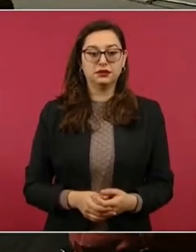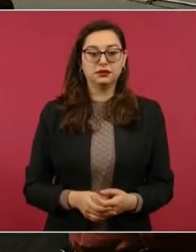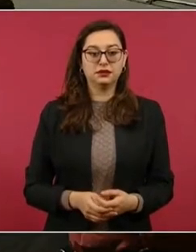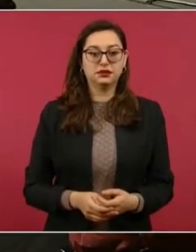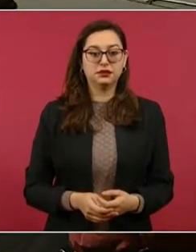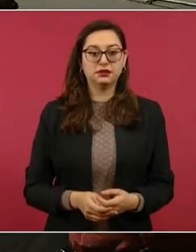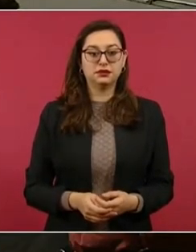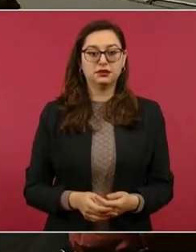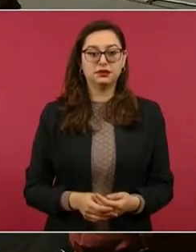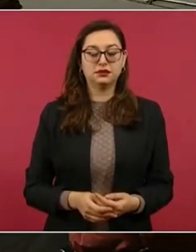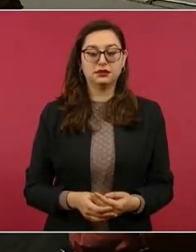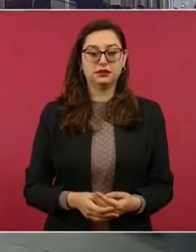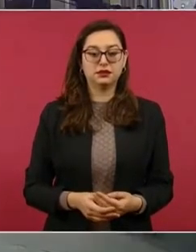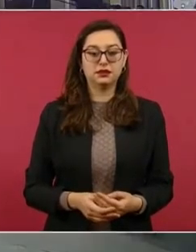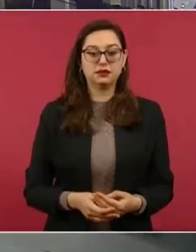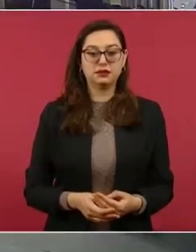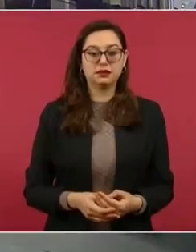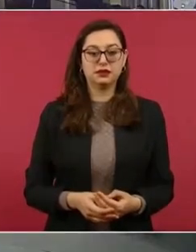Reuters.